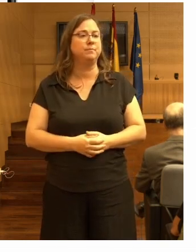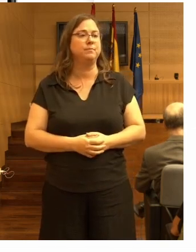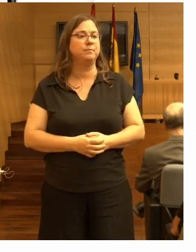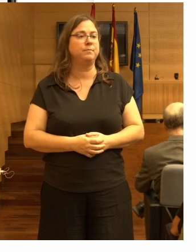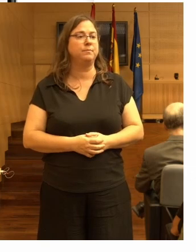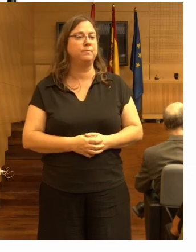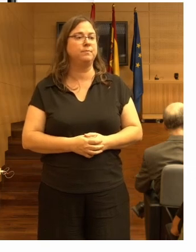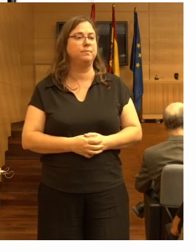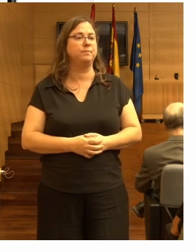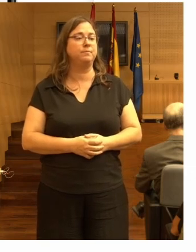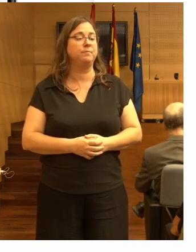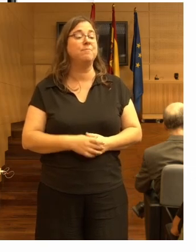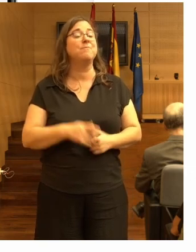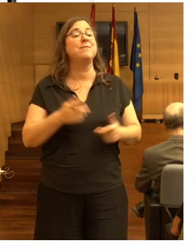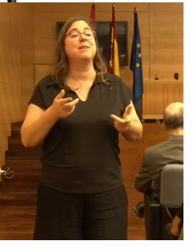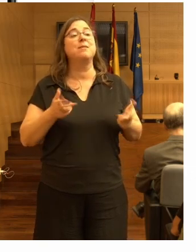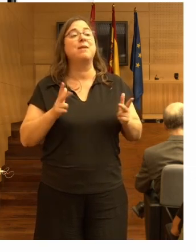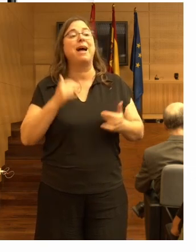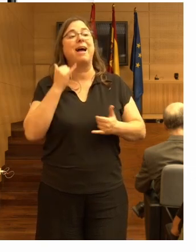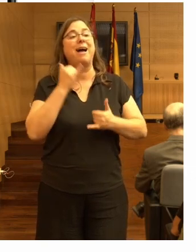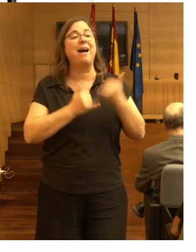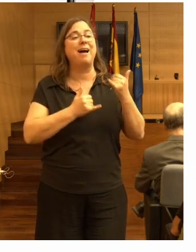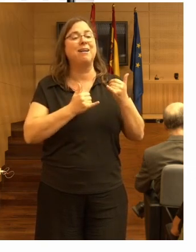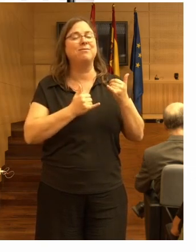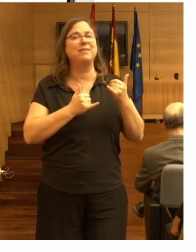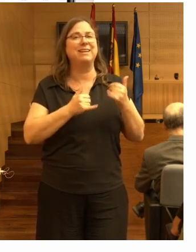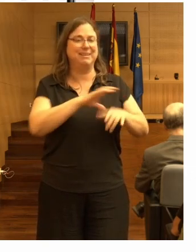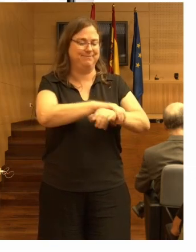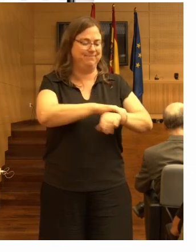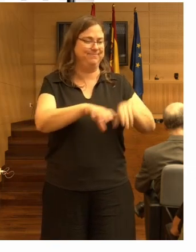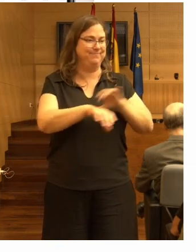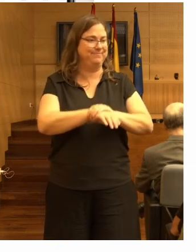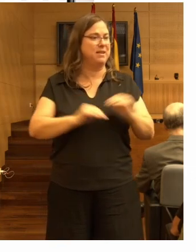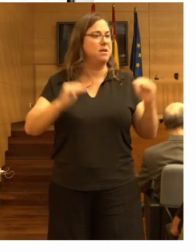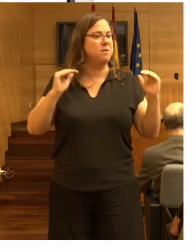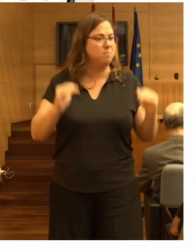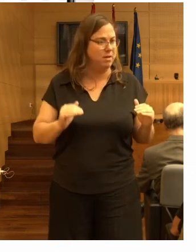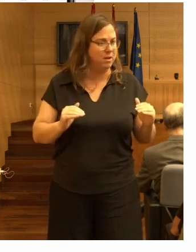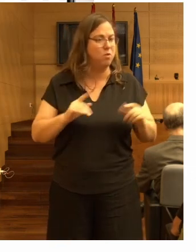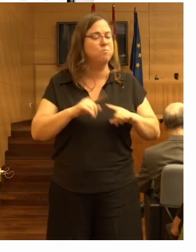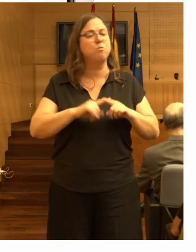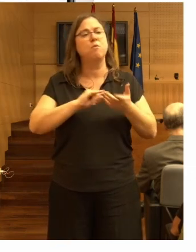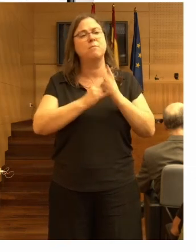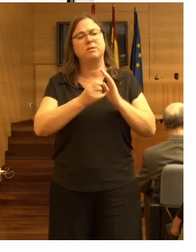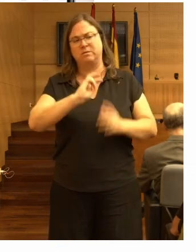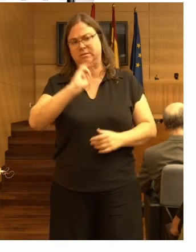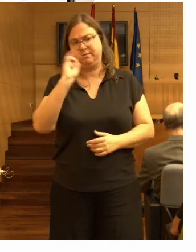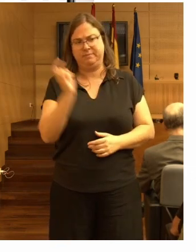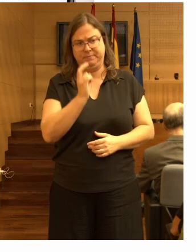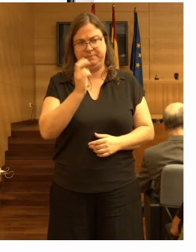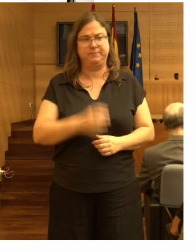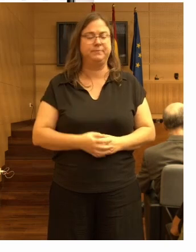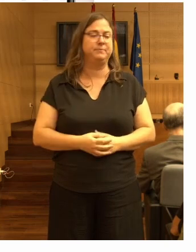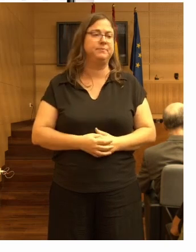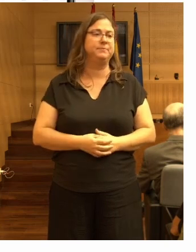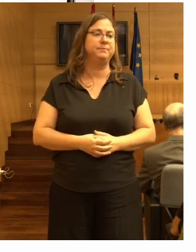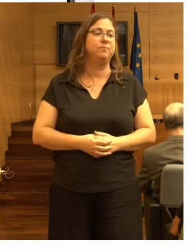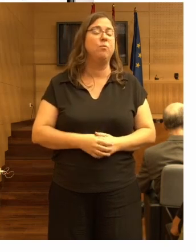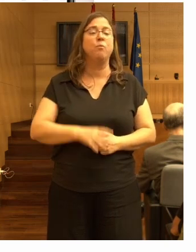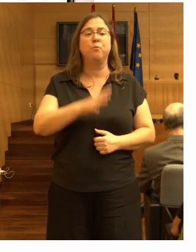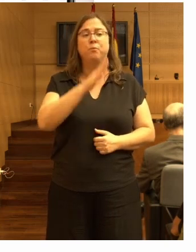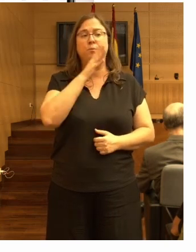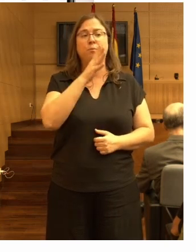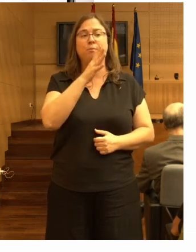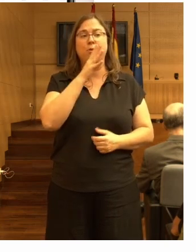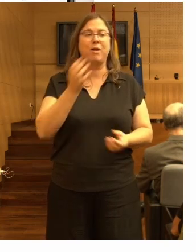y lo cual permite minimizar el uso de sujeciones con diferentes métodos como vemos aquí. Porque nos dan